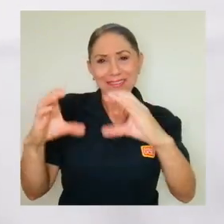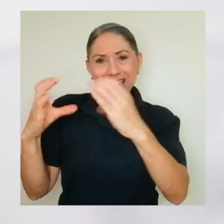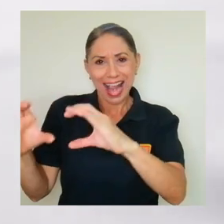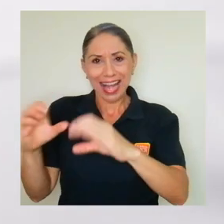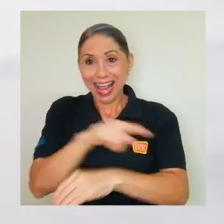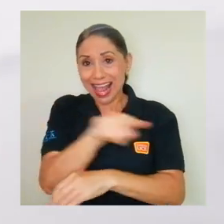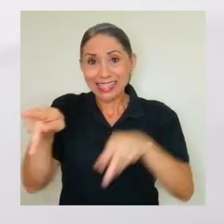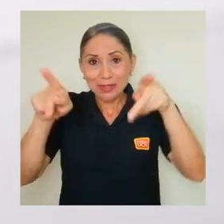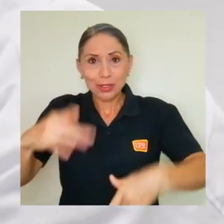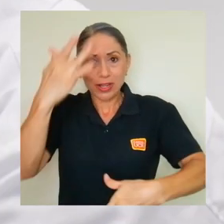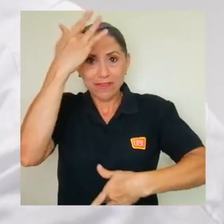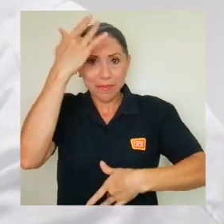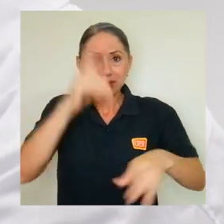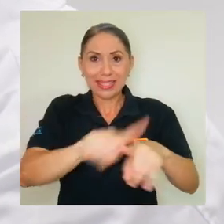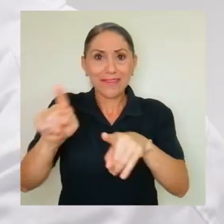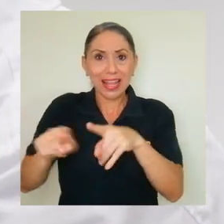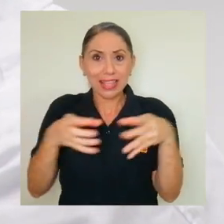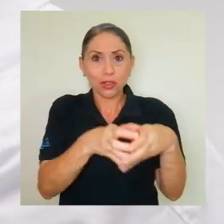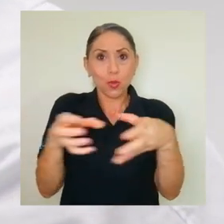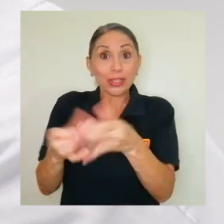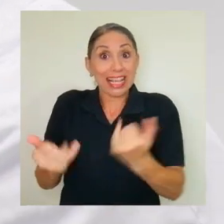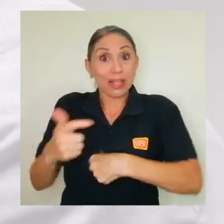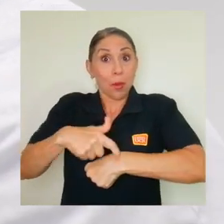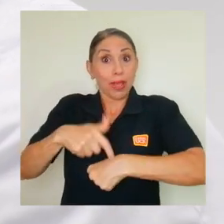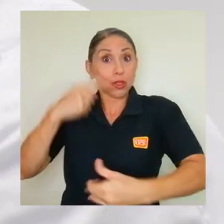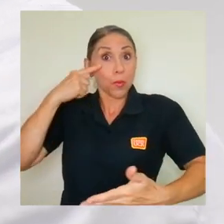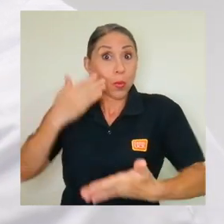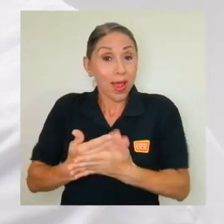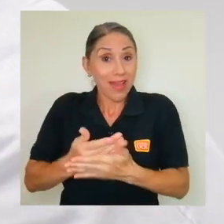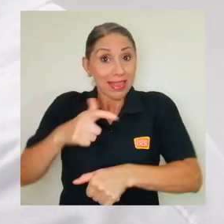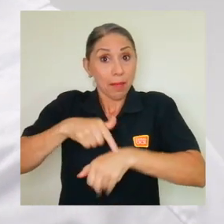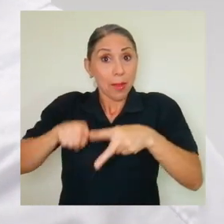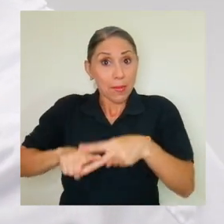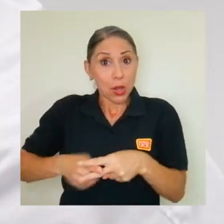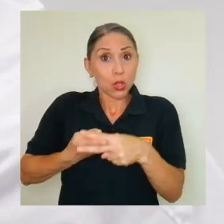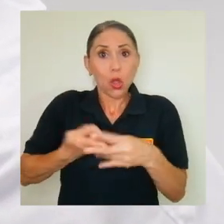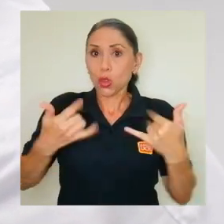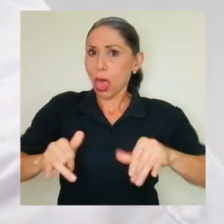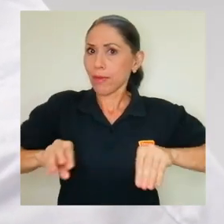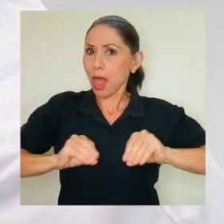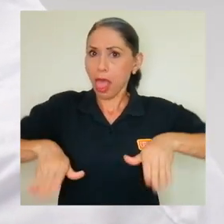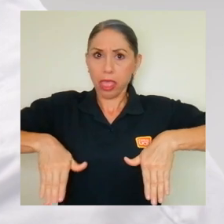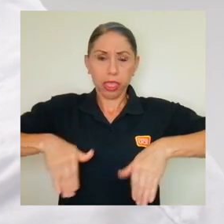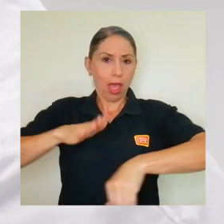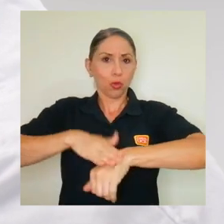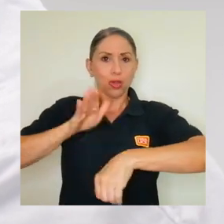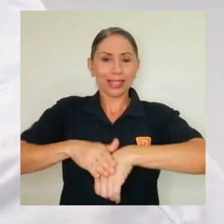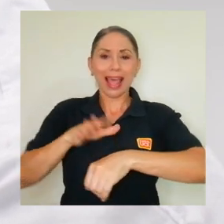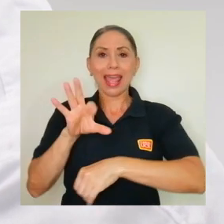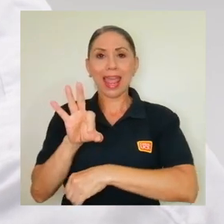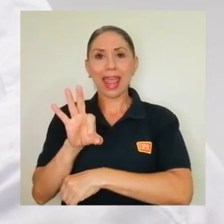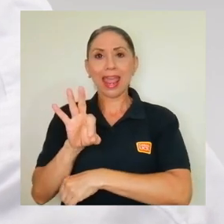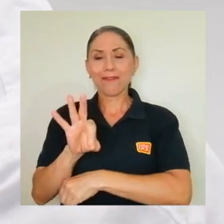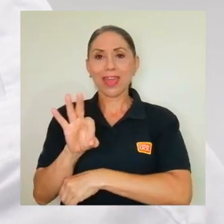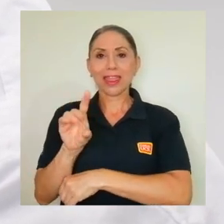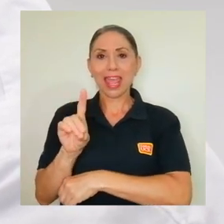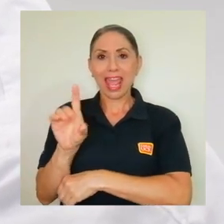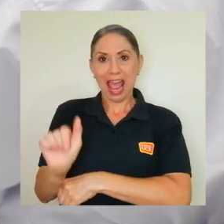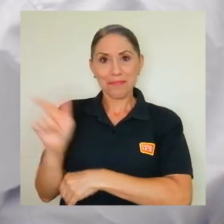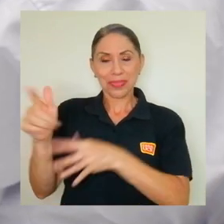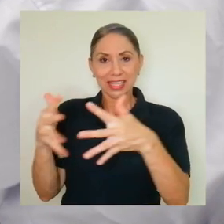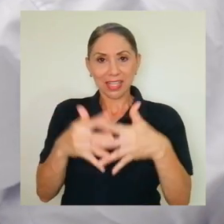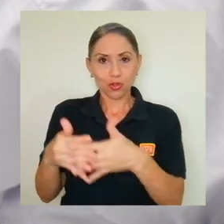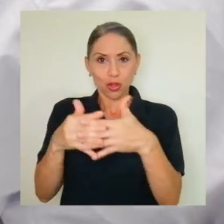en los diferentes grupos. En estos momentos, la prueba se encuentra en etapa piloto y aún no ha sido autorizada por la FDA en Estados Unidos.